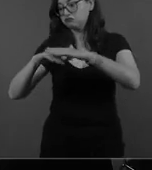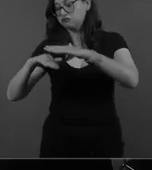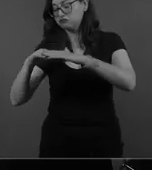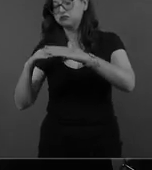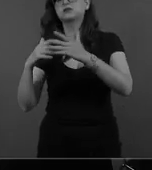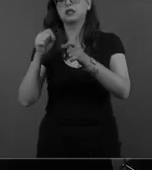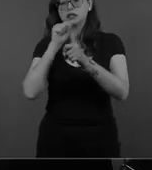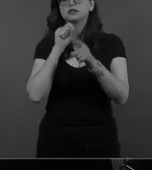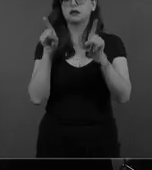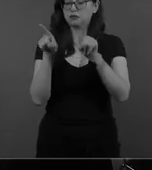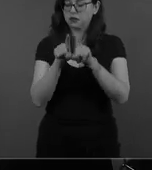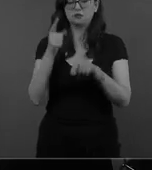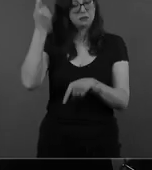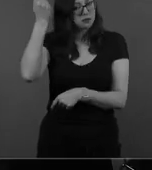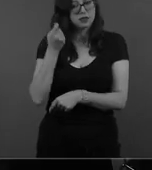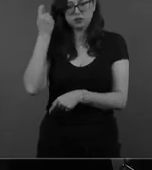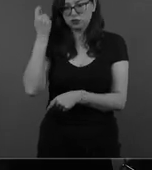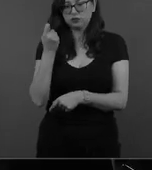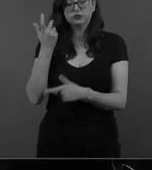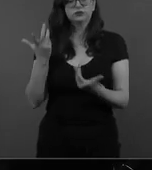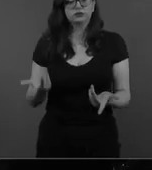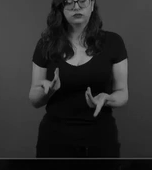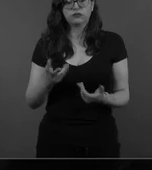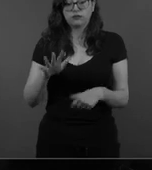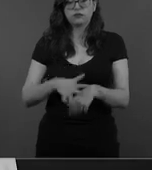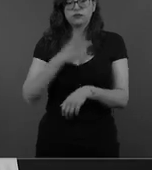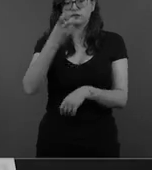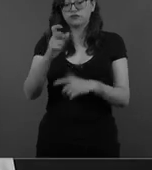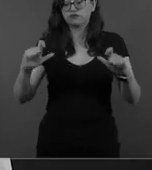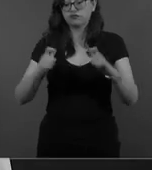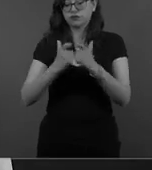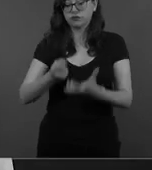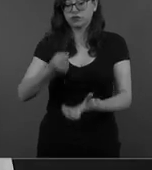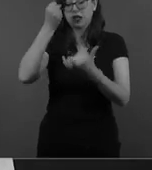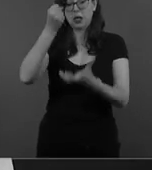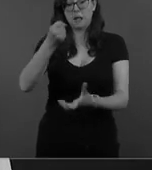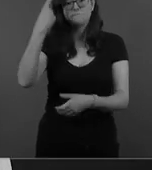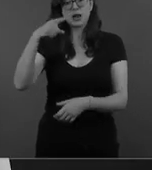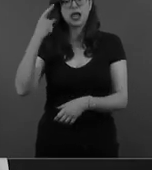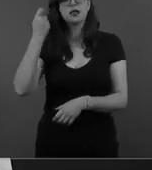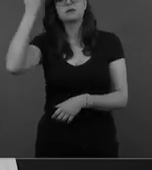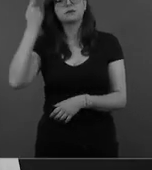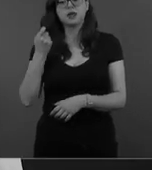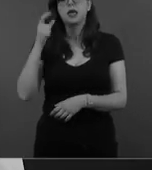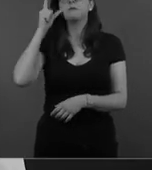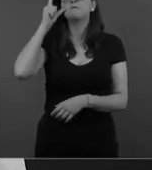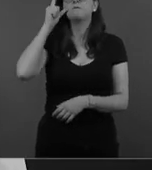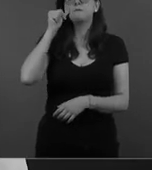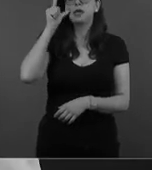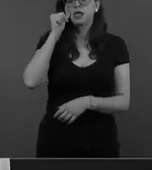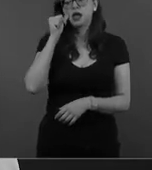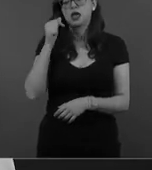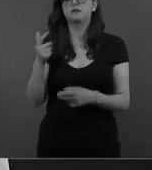ello, pues la creación de este fondo de pensiones para el bienestar. Mañana vamos a dar detalles, van a estar aquí presentes todos los